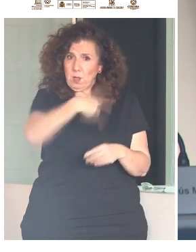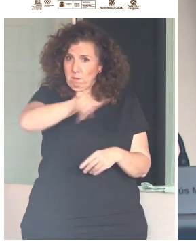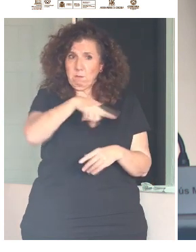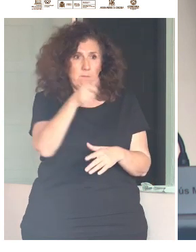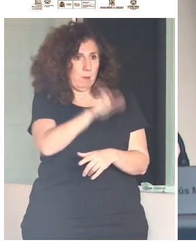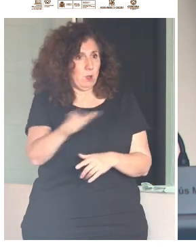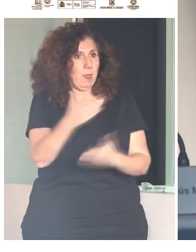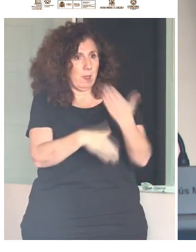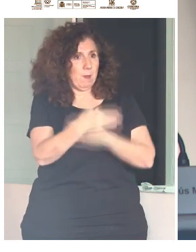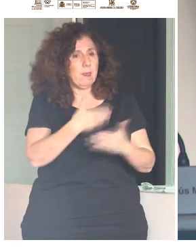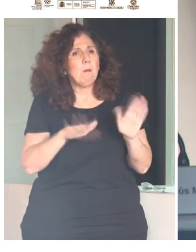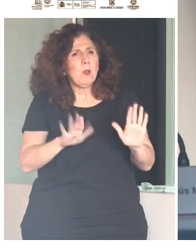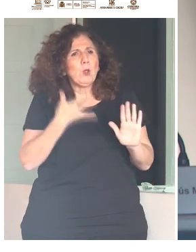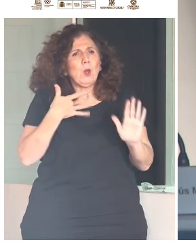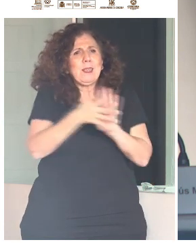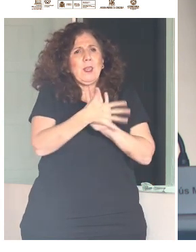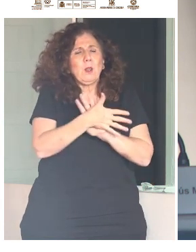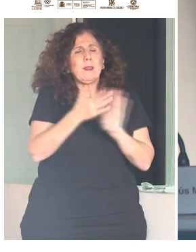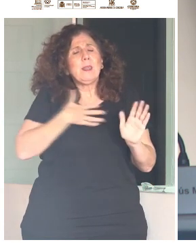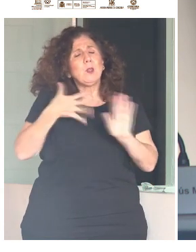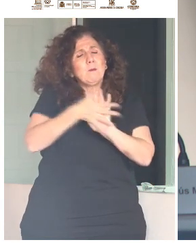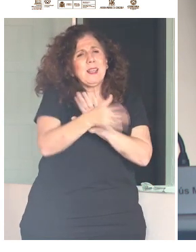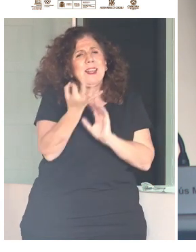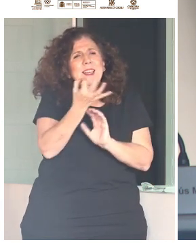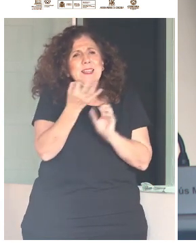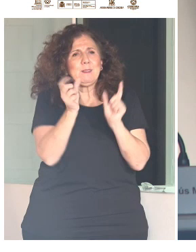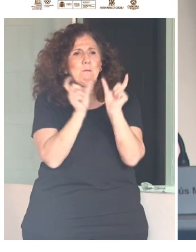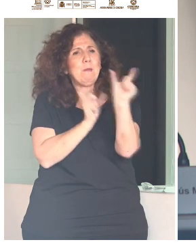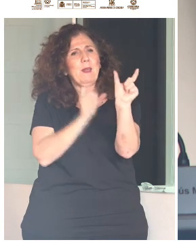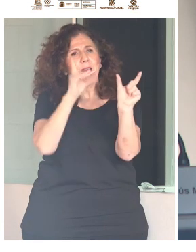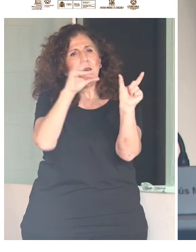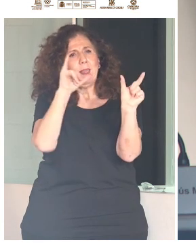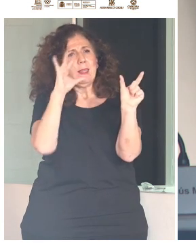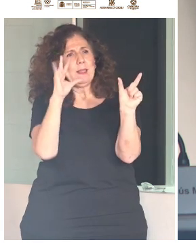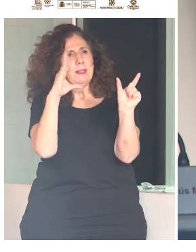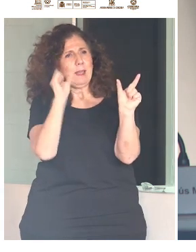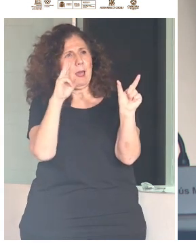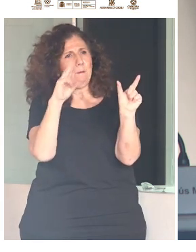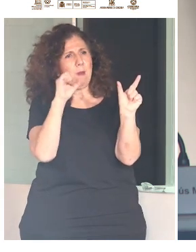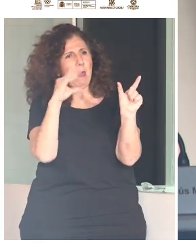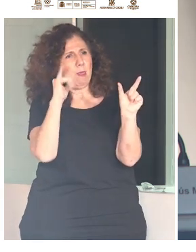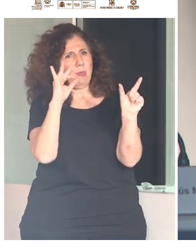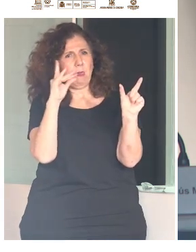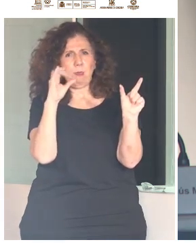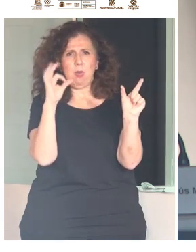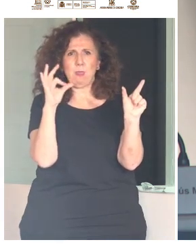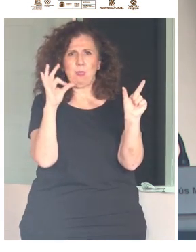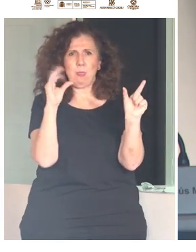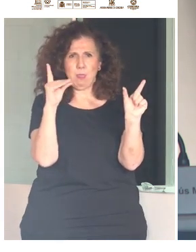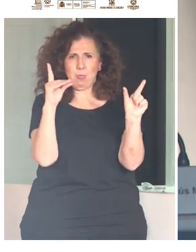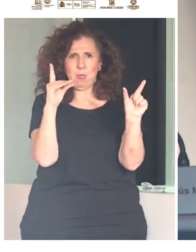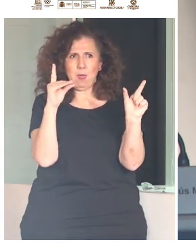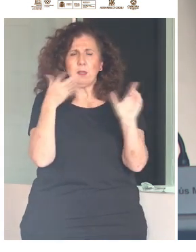pero quiero explicar qué es la discapacidad brevemente. La discapacidad es un hecho social. También es una